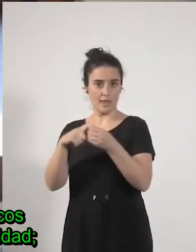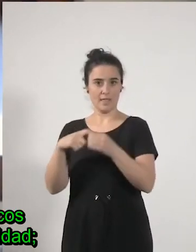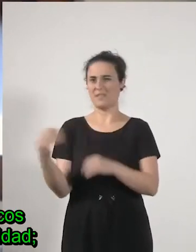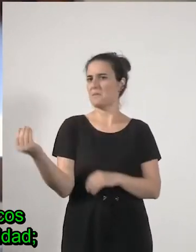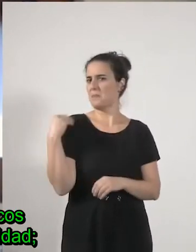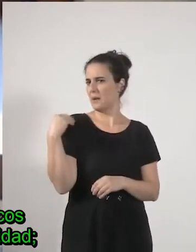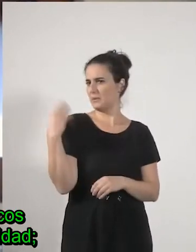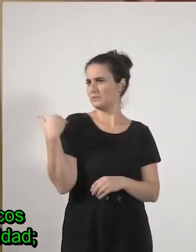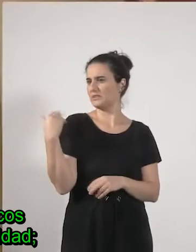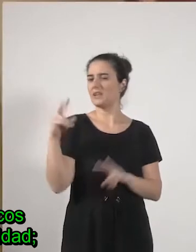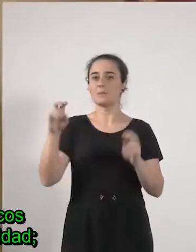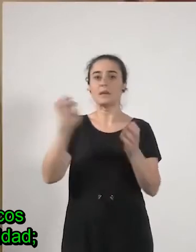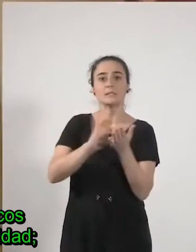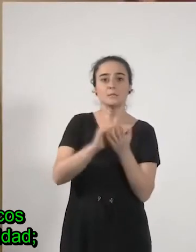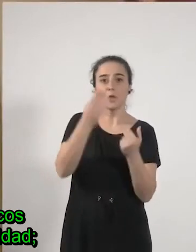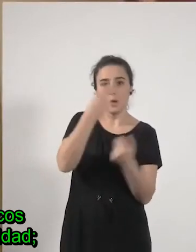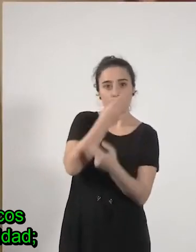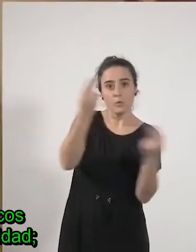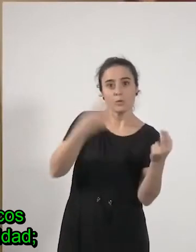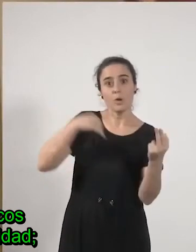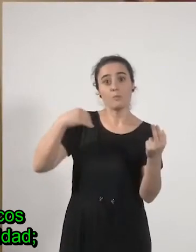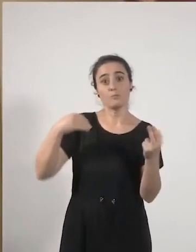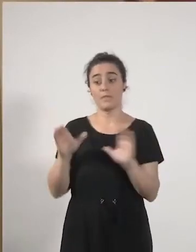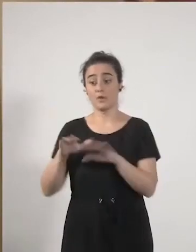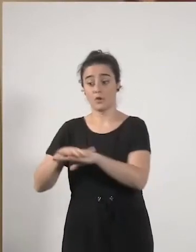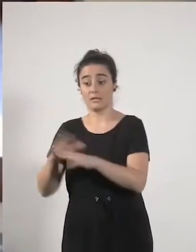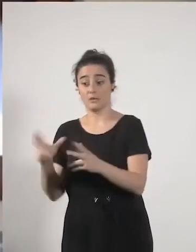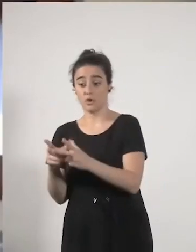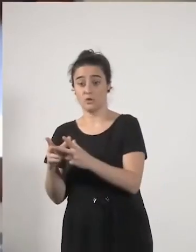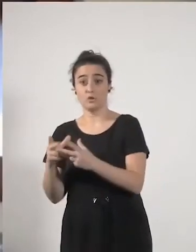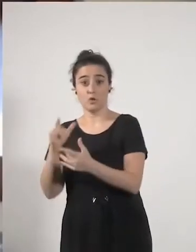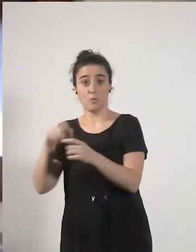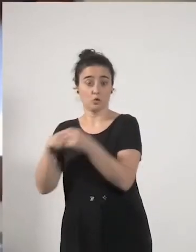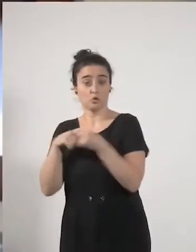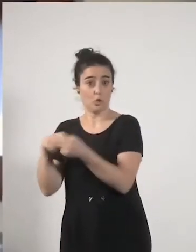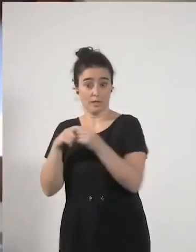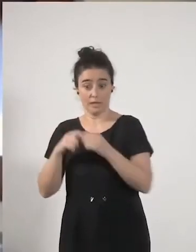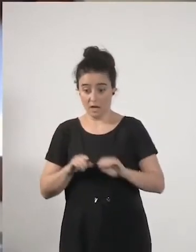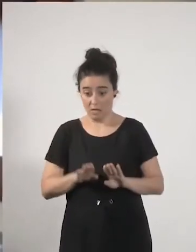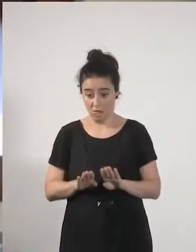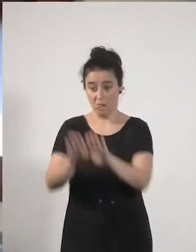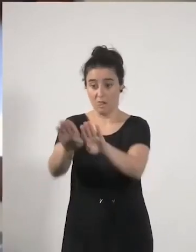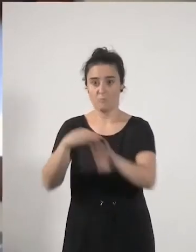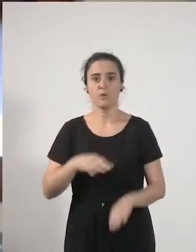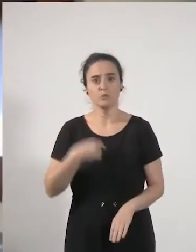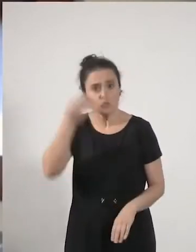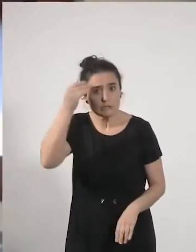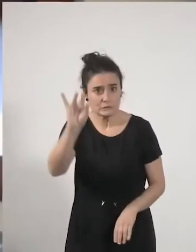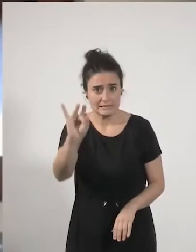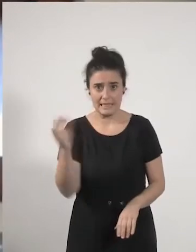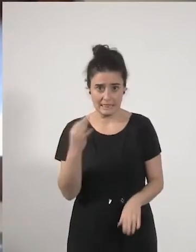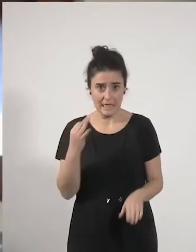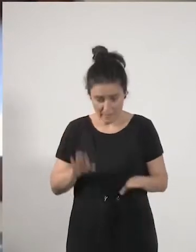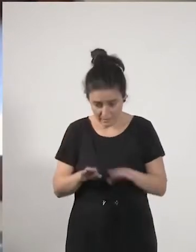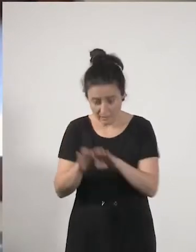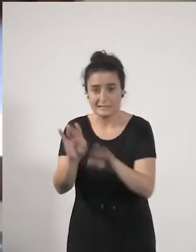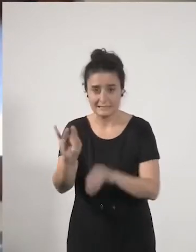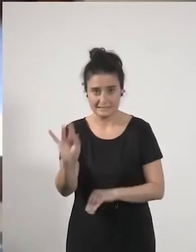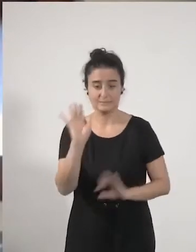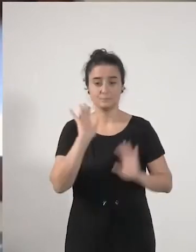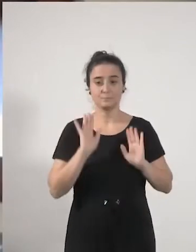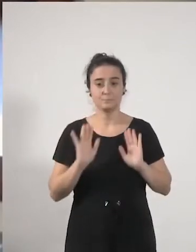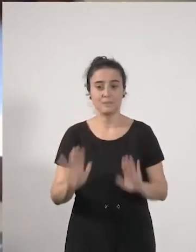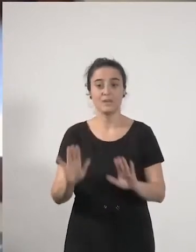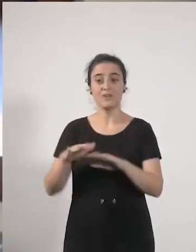esta de si los servicios públicos pueden convivir con redes de solidaridad a mí me parece que sí que tienen que convivir pero pero las redes de